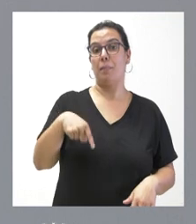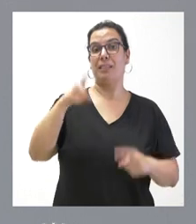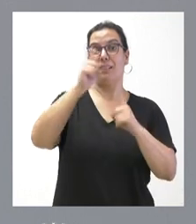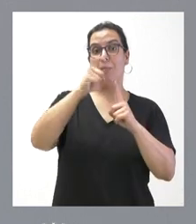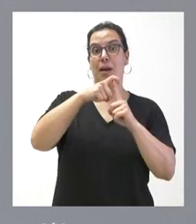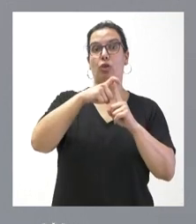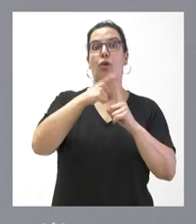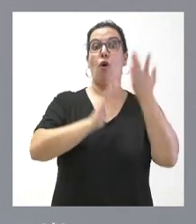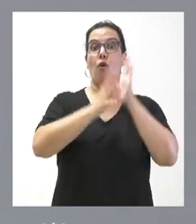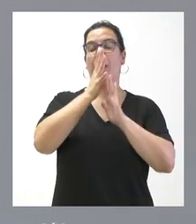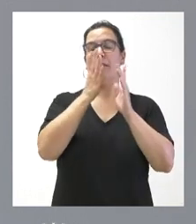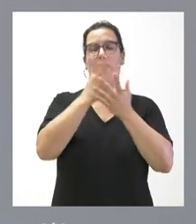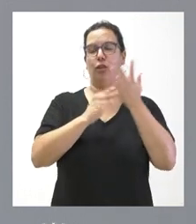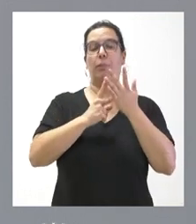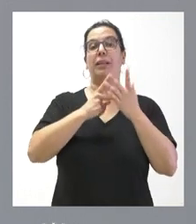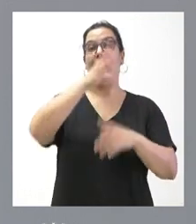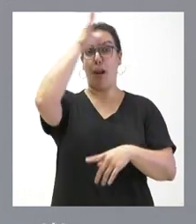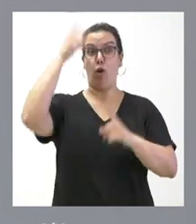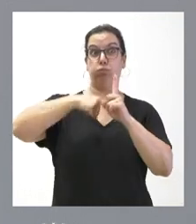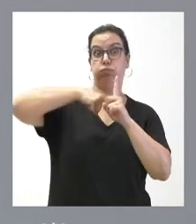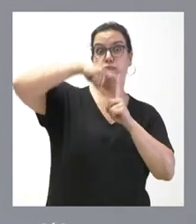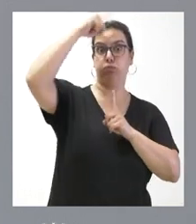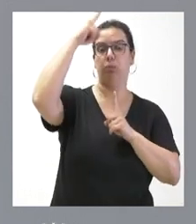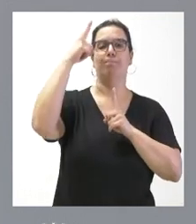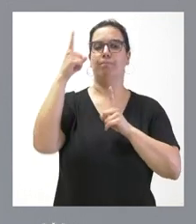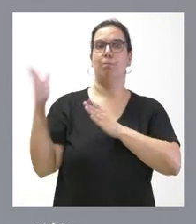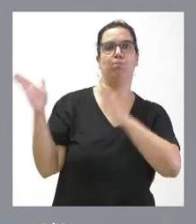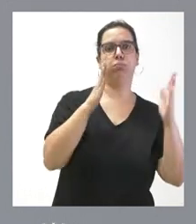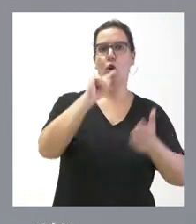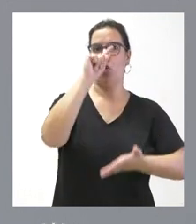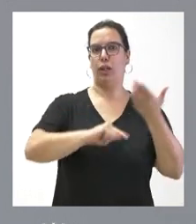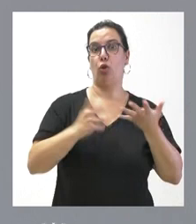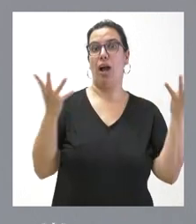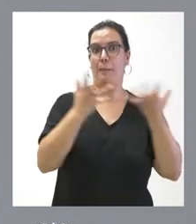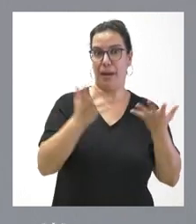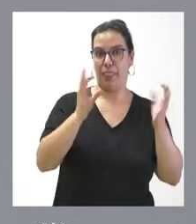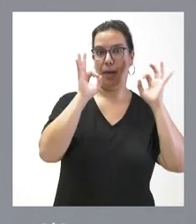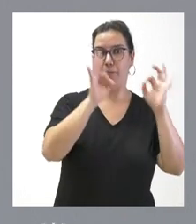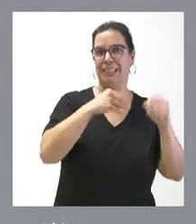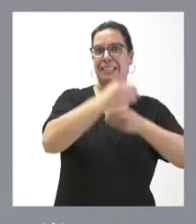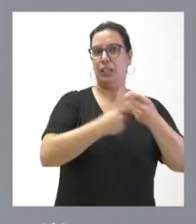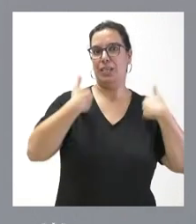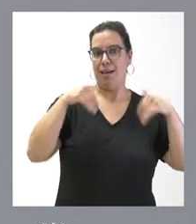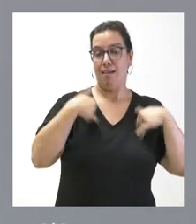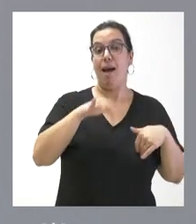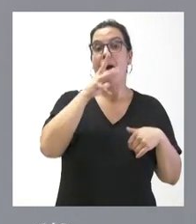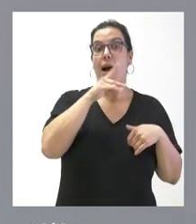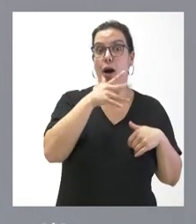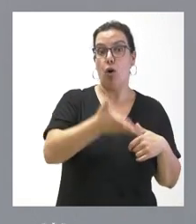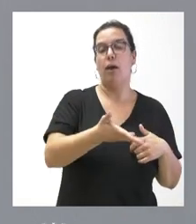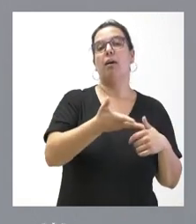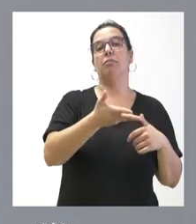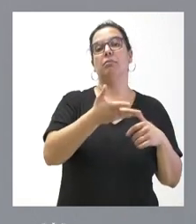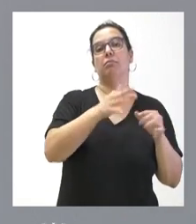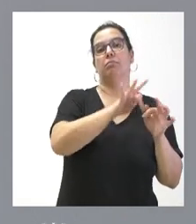se aceleraron algunas de estas contrataciones que se produjeron en contrataciones de emergencia y ahora damos cuenta de las mencionadas contrataciones.